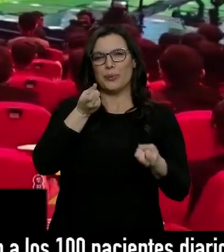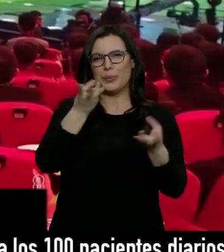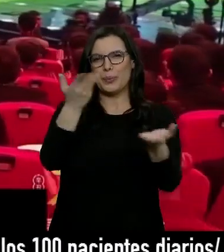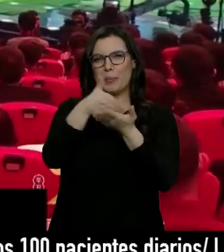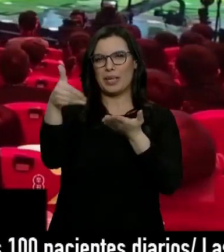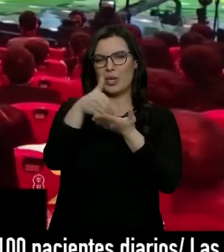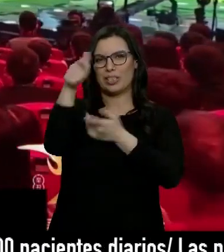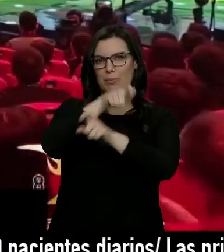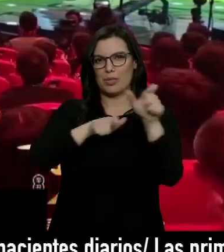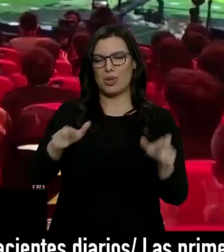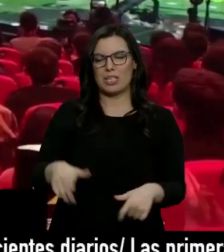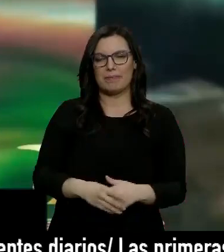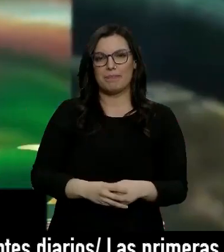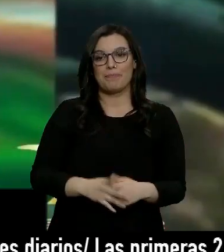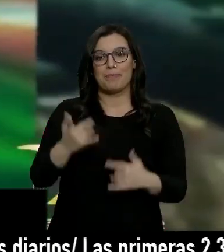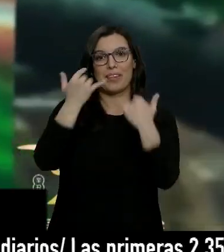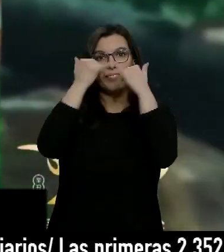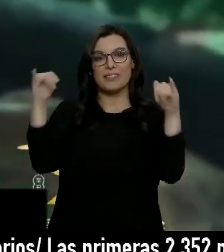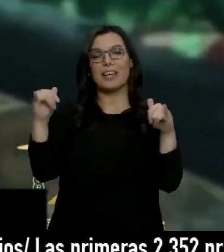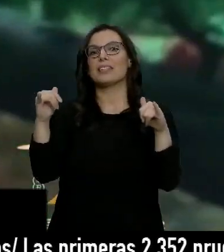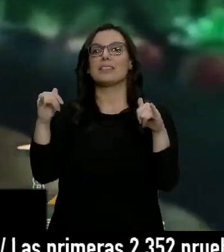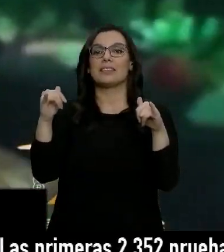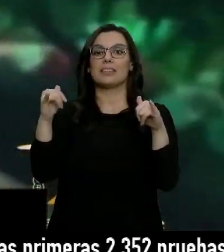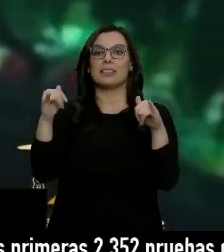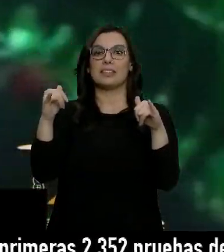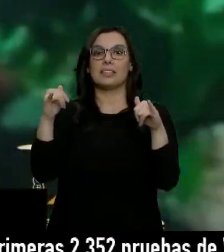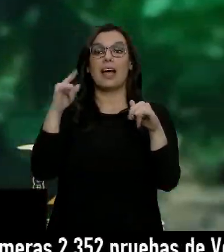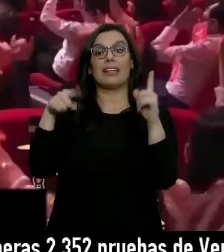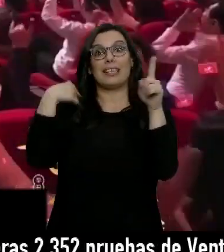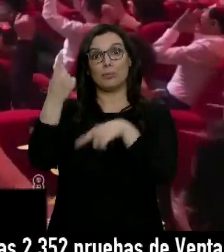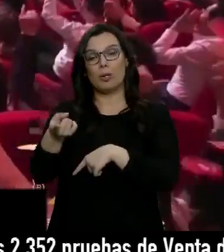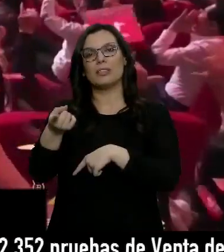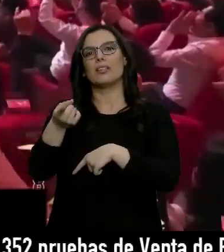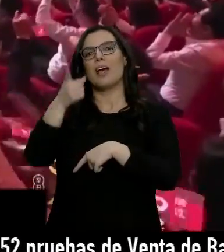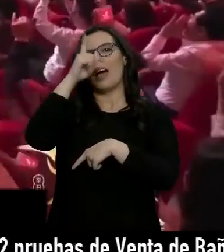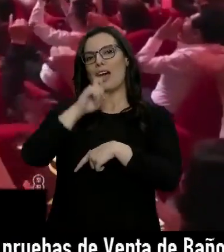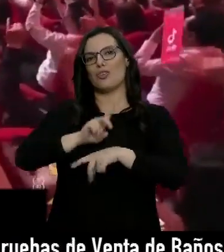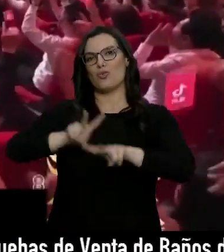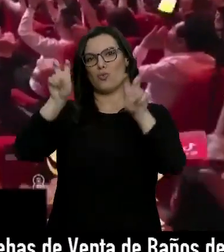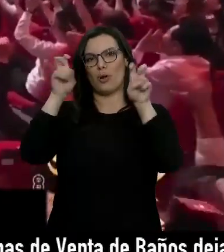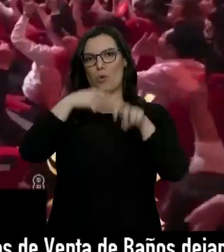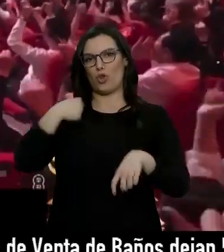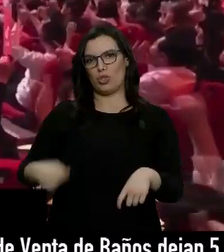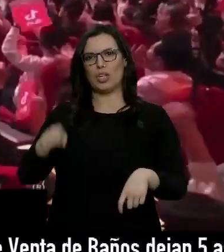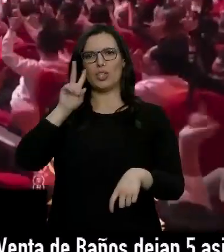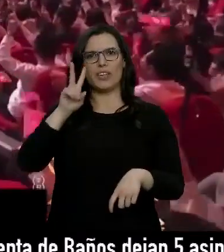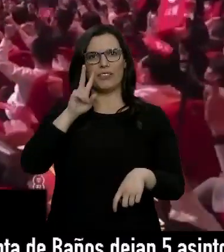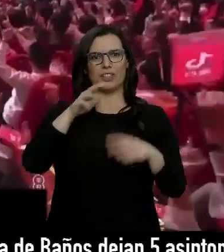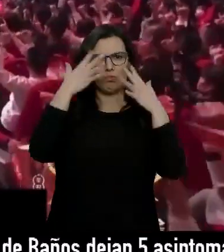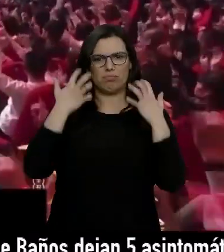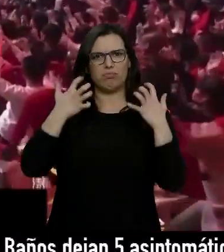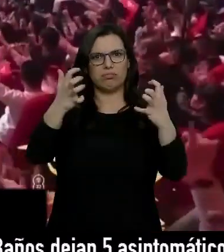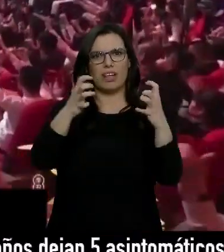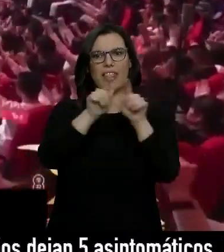millones de espectadores. Una fiesta previa a la celebración del Año Nuevo Chino y en el que se ha vuelto a ver mucho público sin distancia,